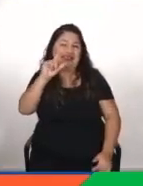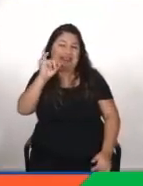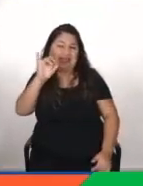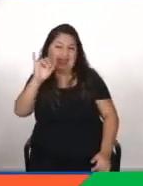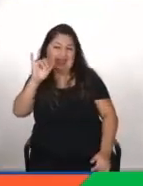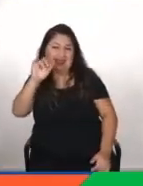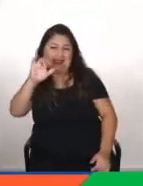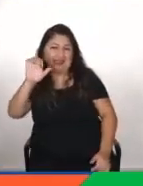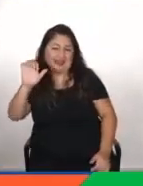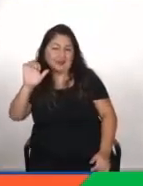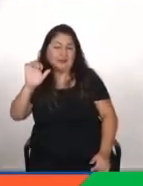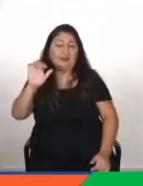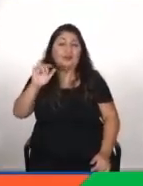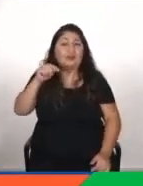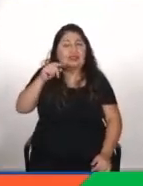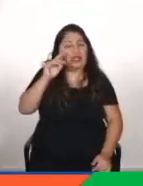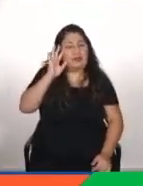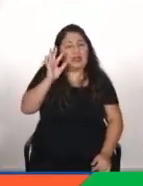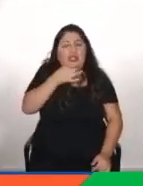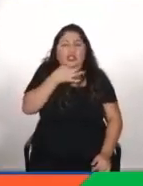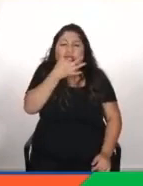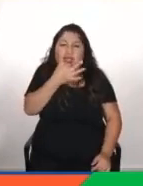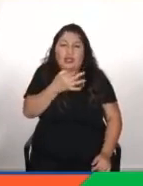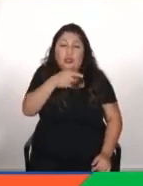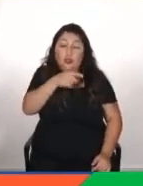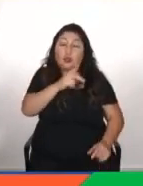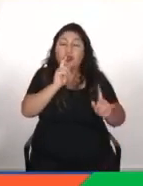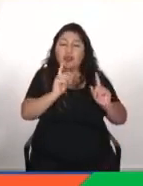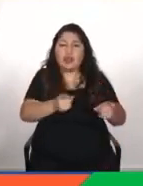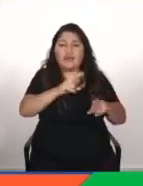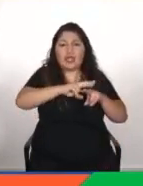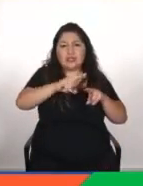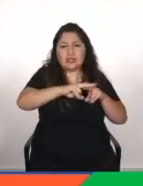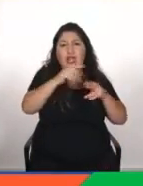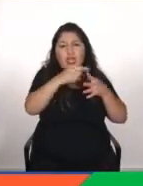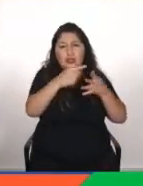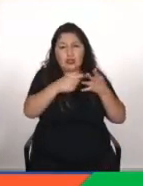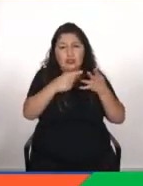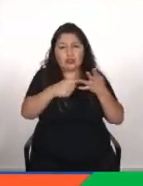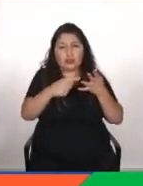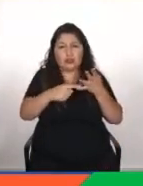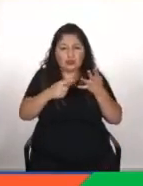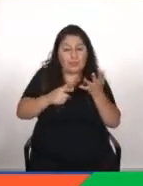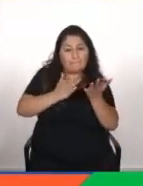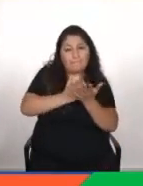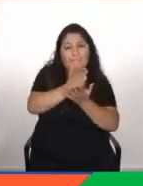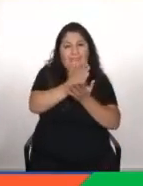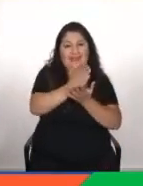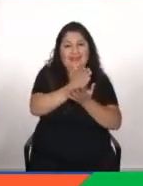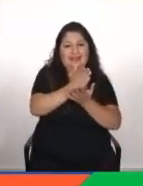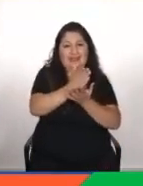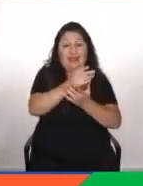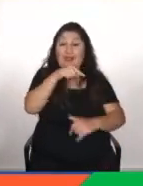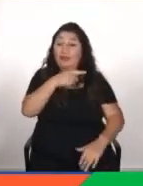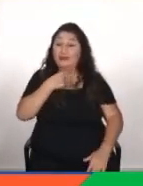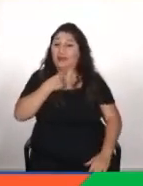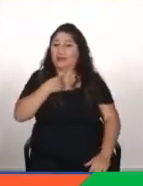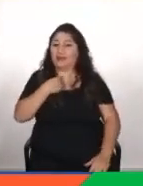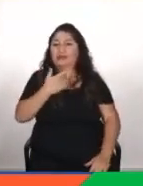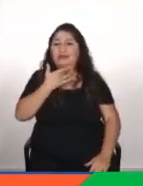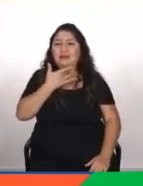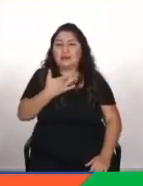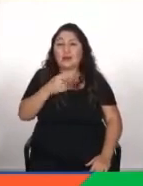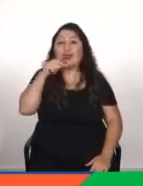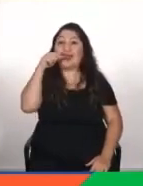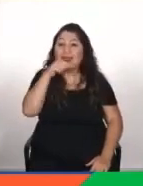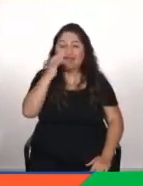mira se hace tienes que hacer esto, esto y esto para que puedas ganar una partida al ajedrez Perfecto Eso está interesante porque sí